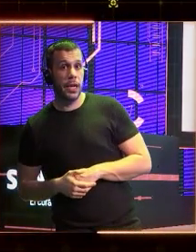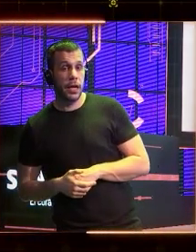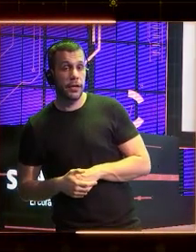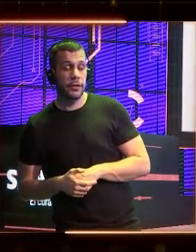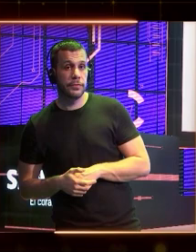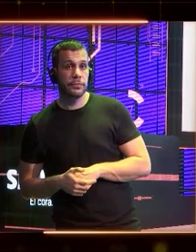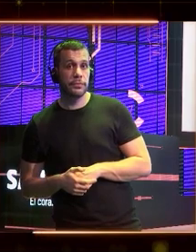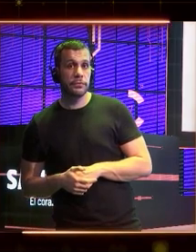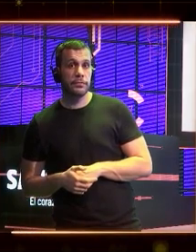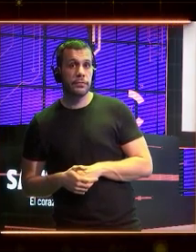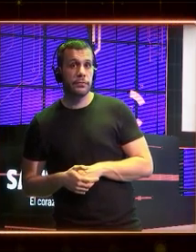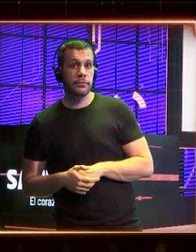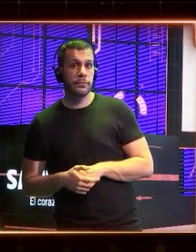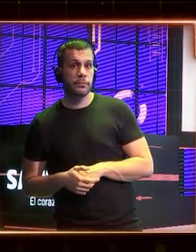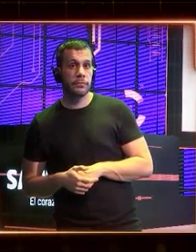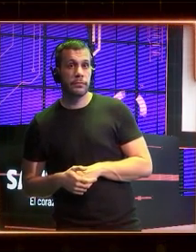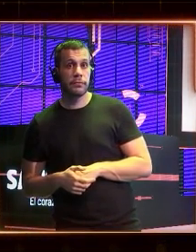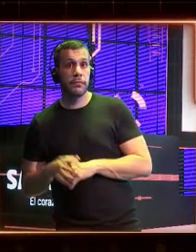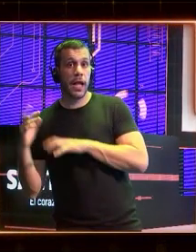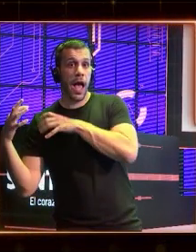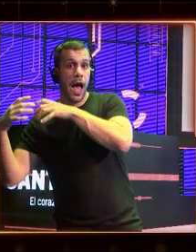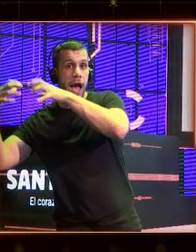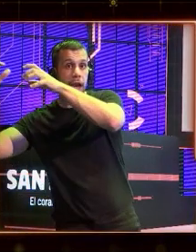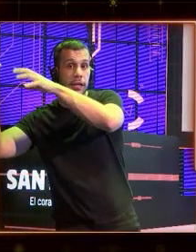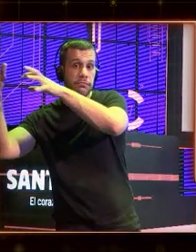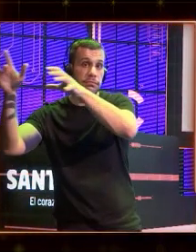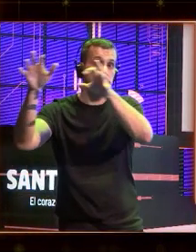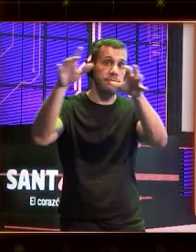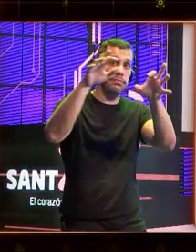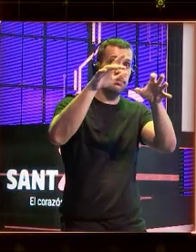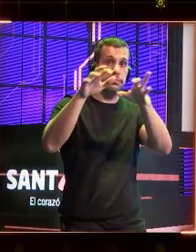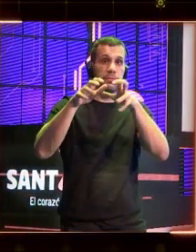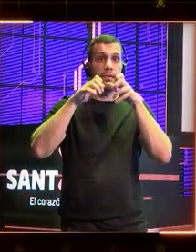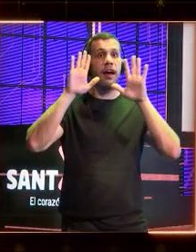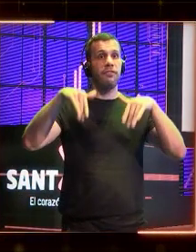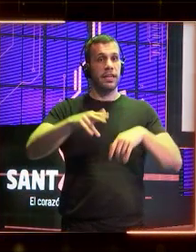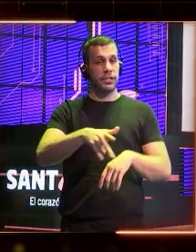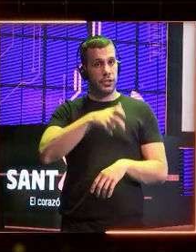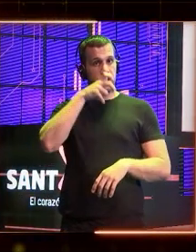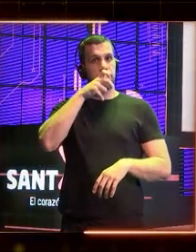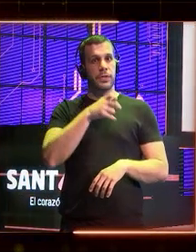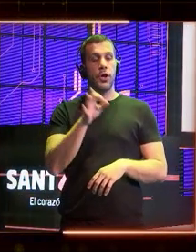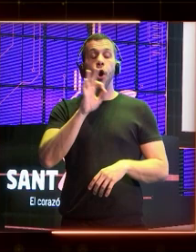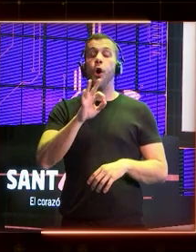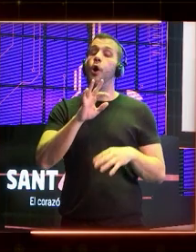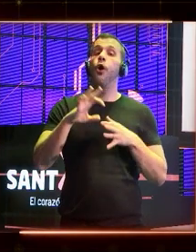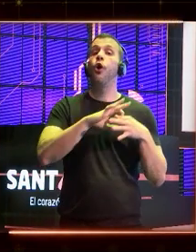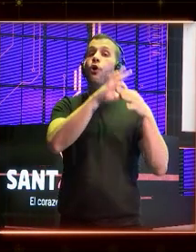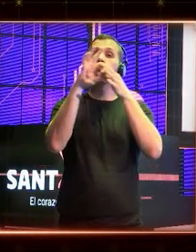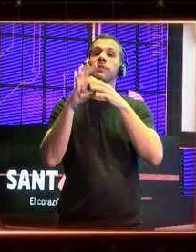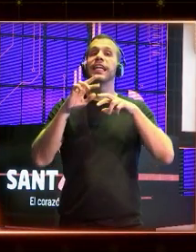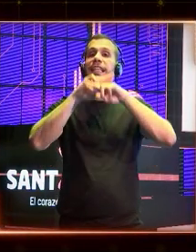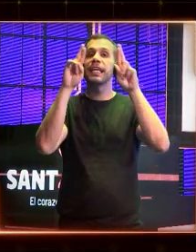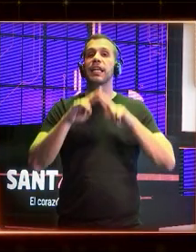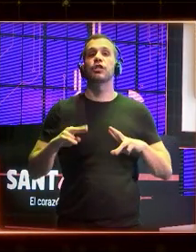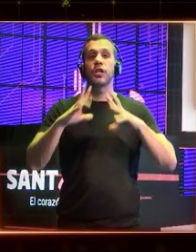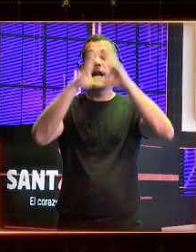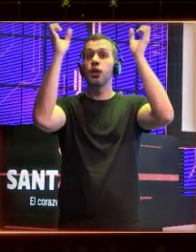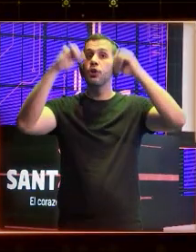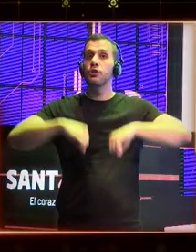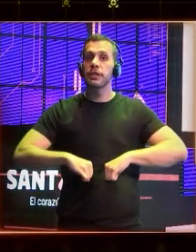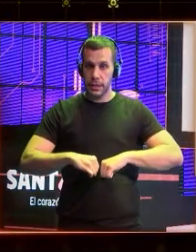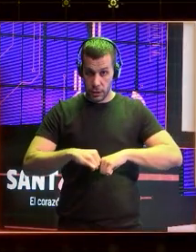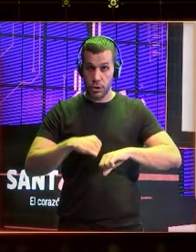respirando el mismo aire contaminado. Por tanto, o esto conseguimos que sea un consenso internacional y global o tampoco sirve para nada el